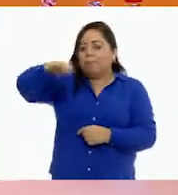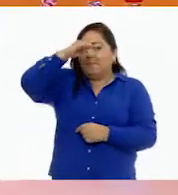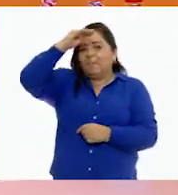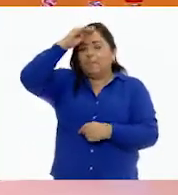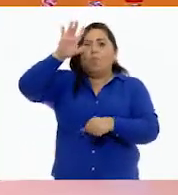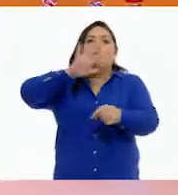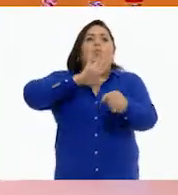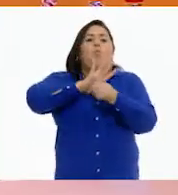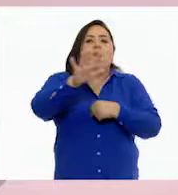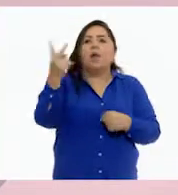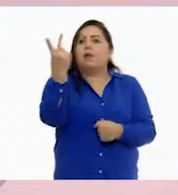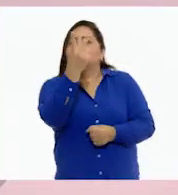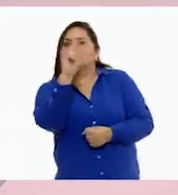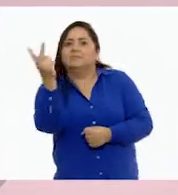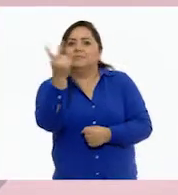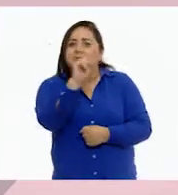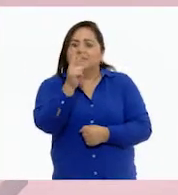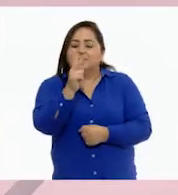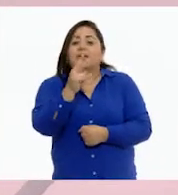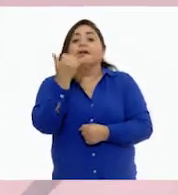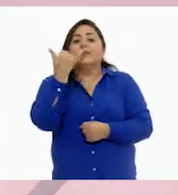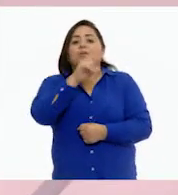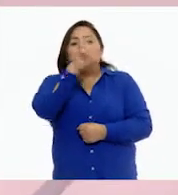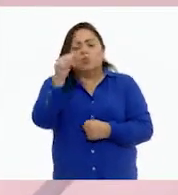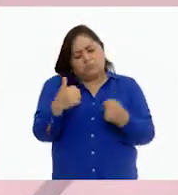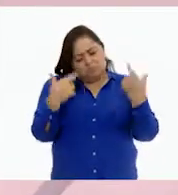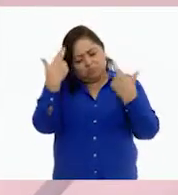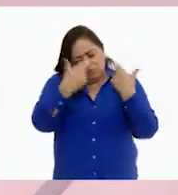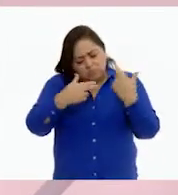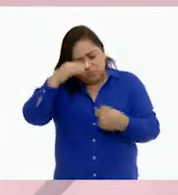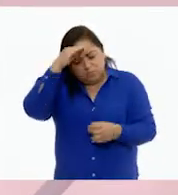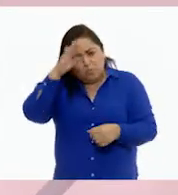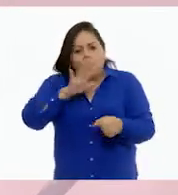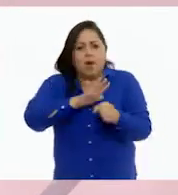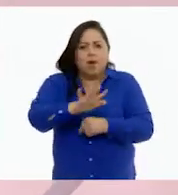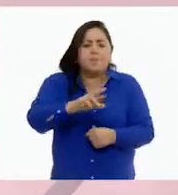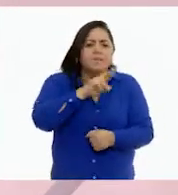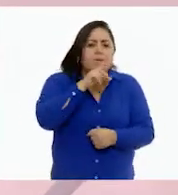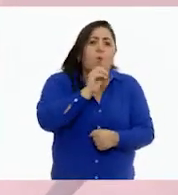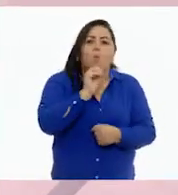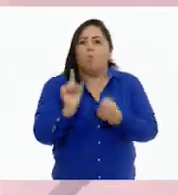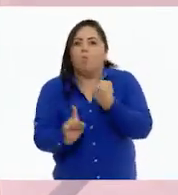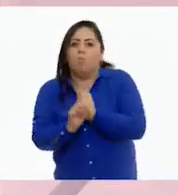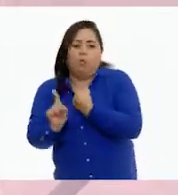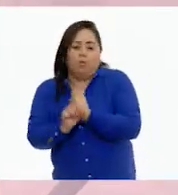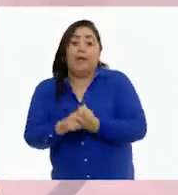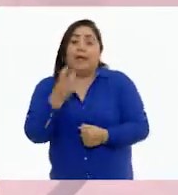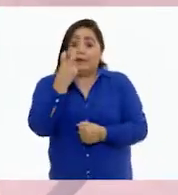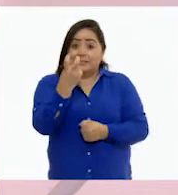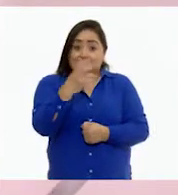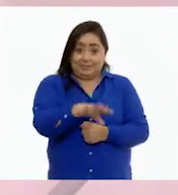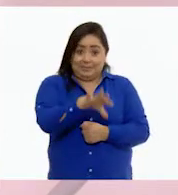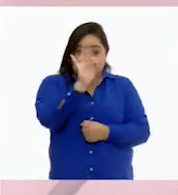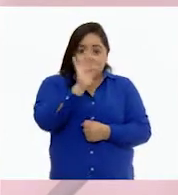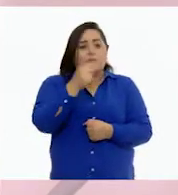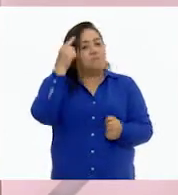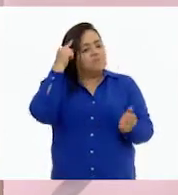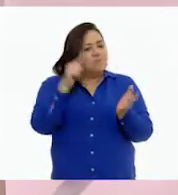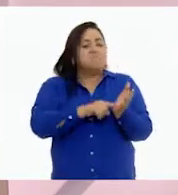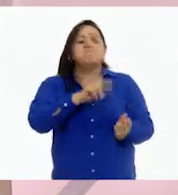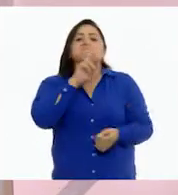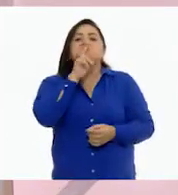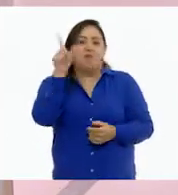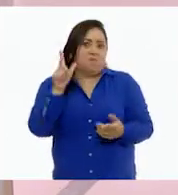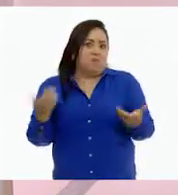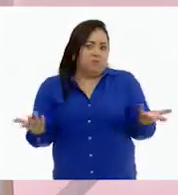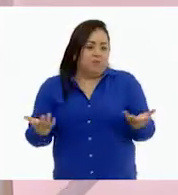en cuáles eran las dos opciones y después analizamos cuáles podrían ser las consecuencias. Y en este caso creo que escogimos